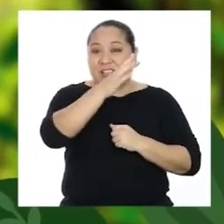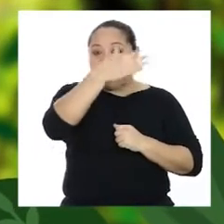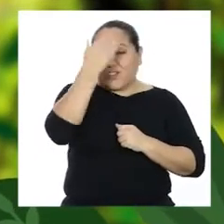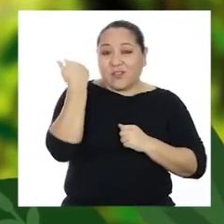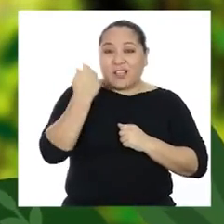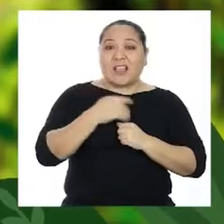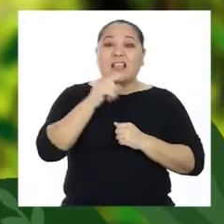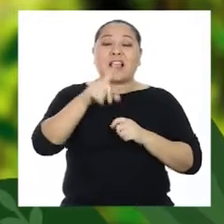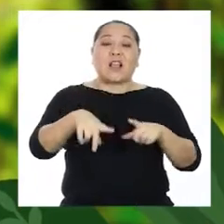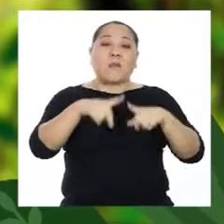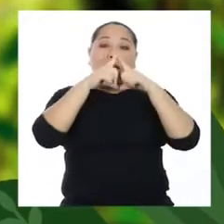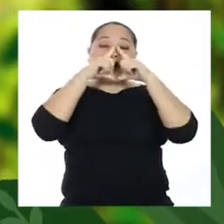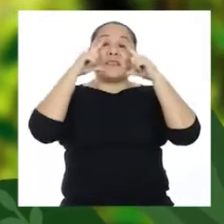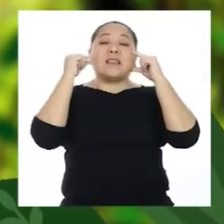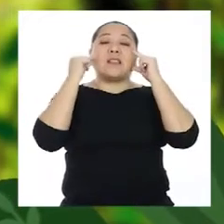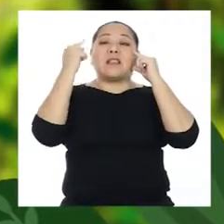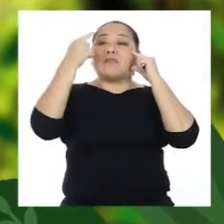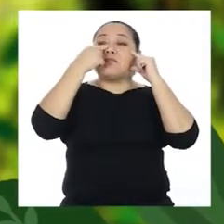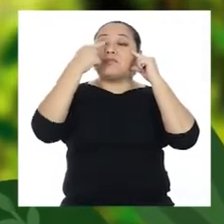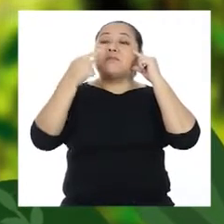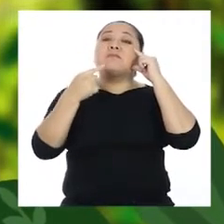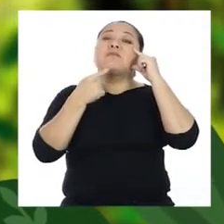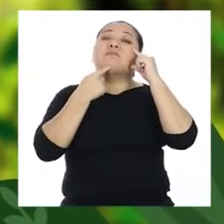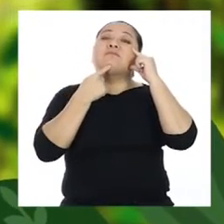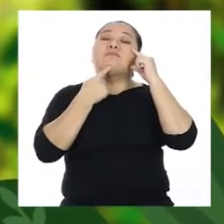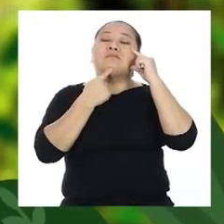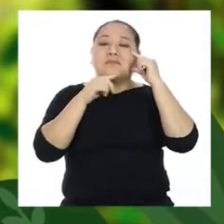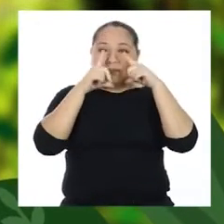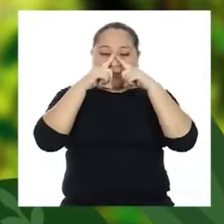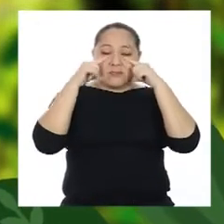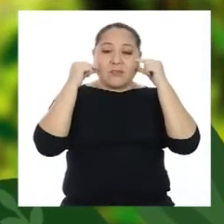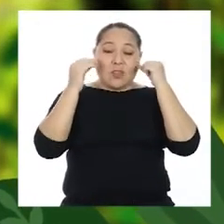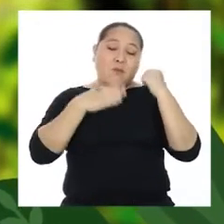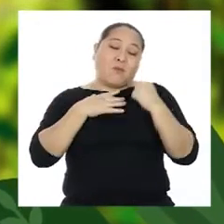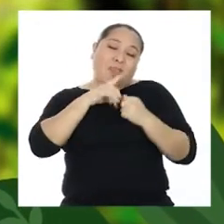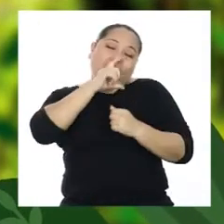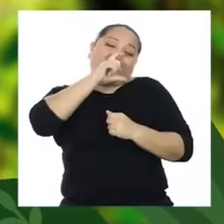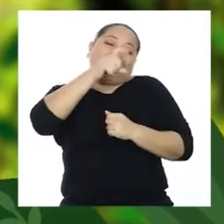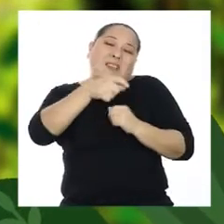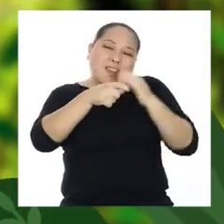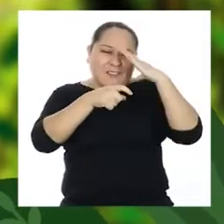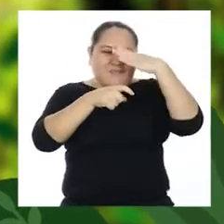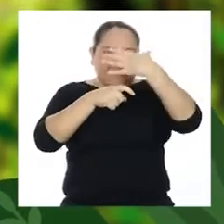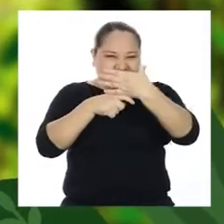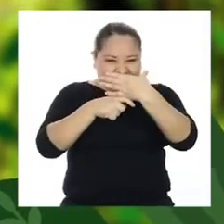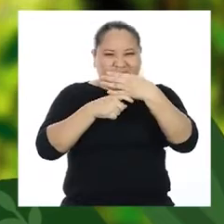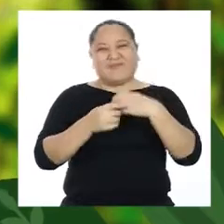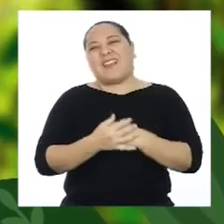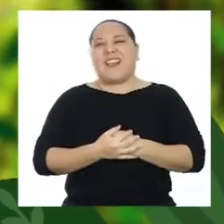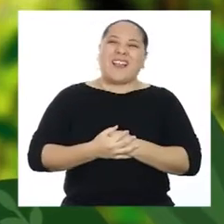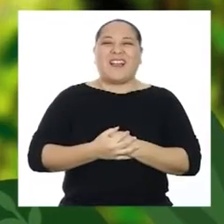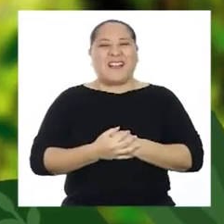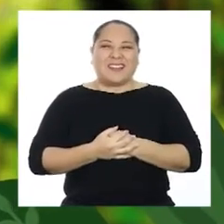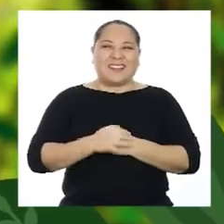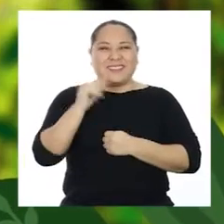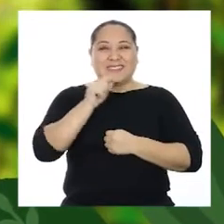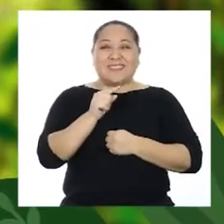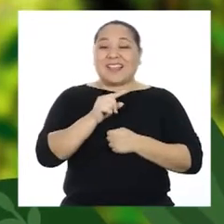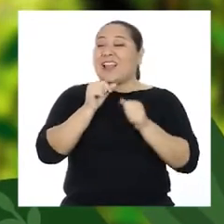No olviden que la mascarilla debe cubrirnos hasta la nariz. O en mi caso, el pico.